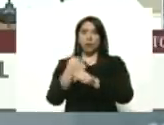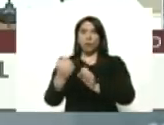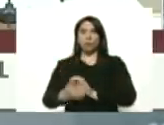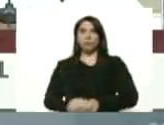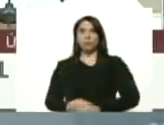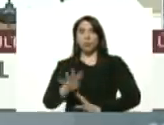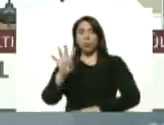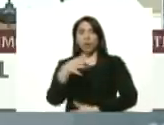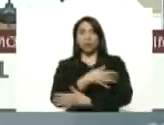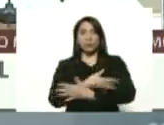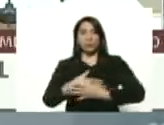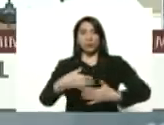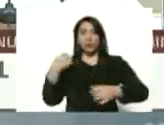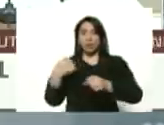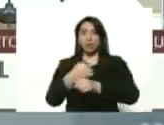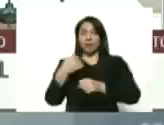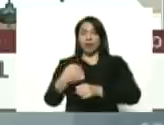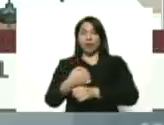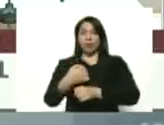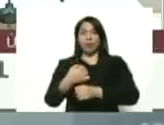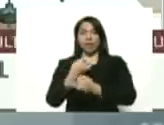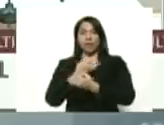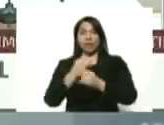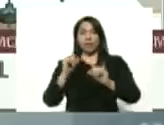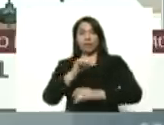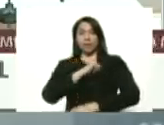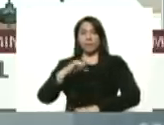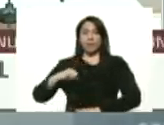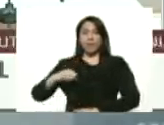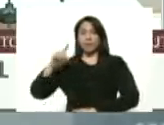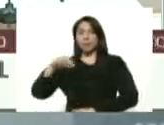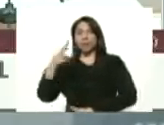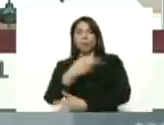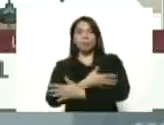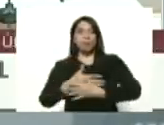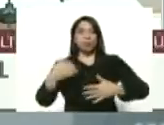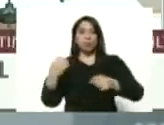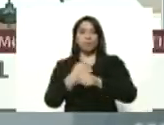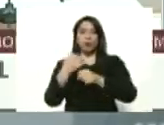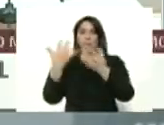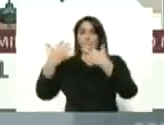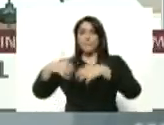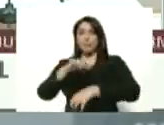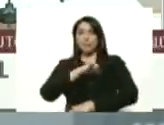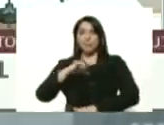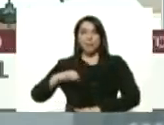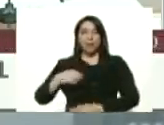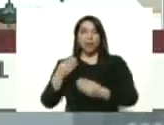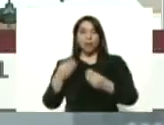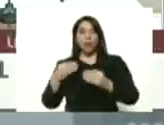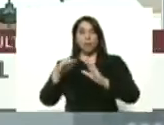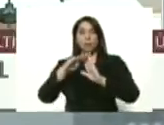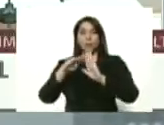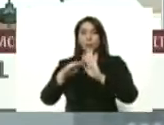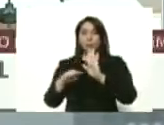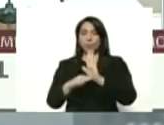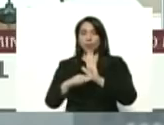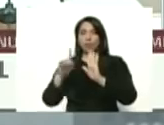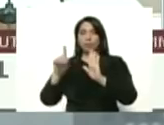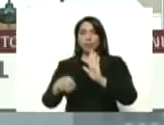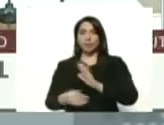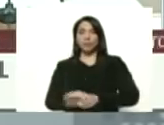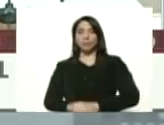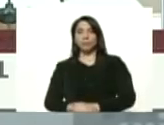4 millones de trabajadores independientes y 2 millones de trabajadores de empresas privadas como complemento se